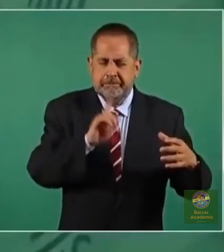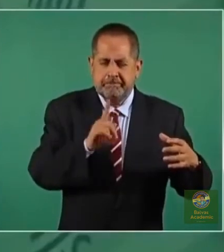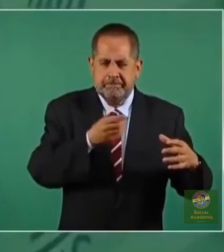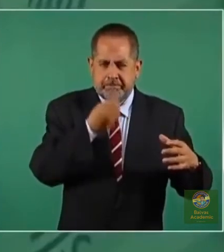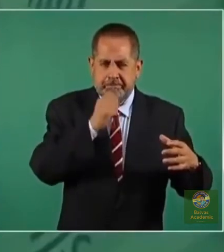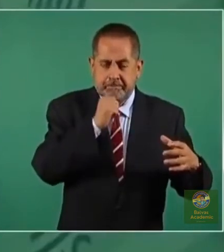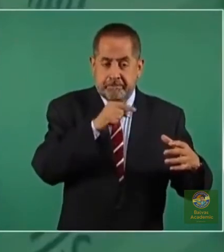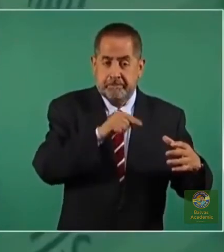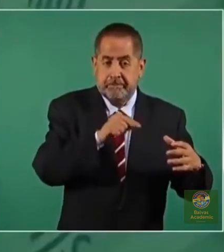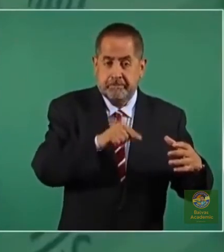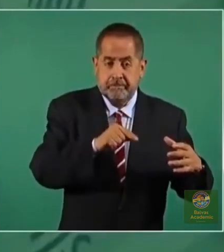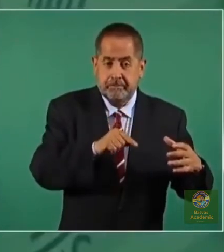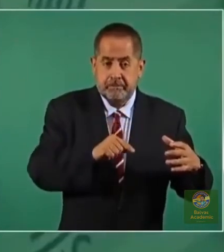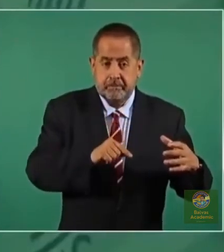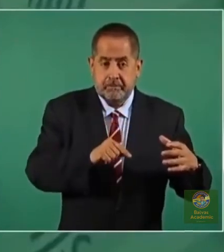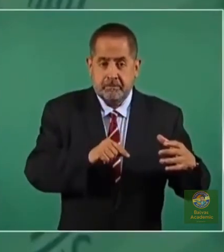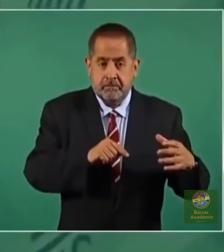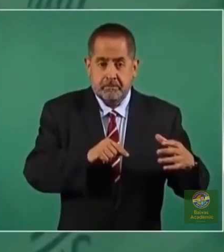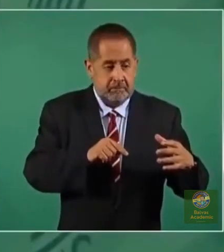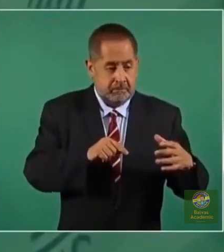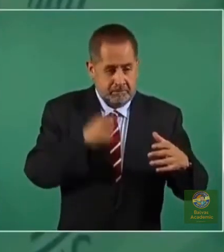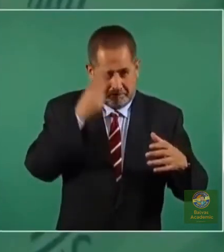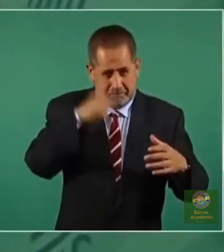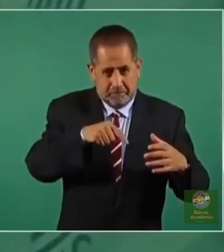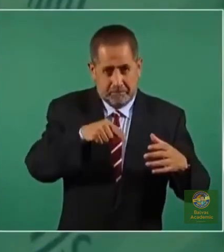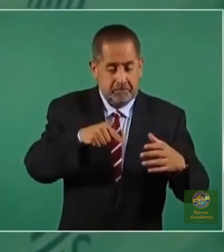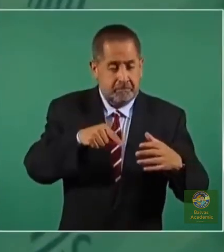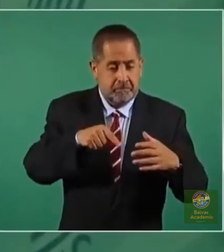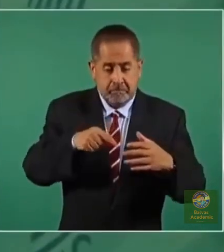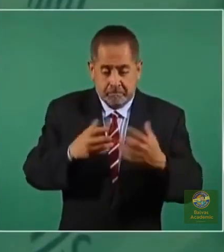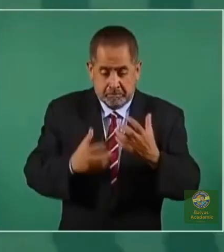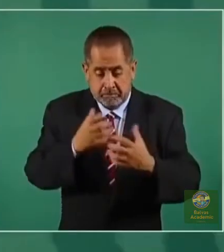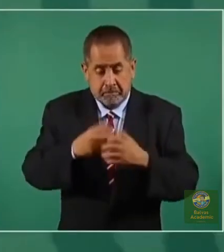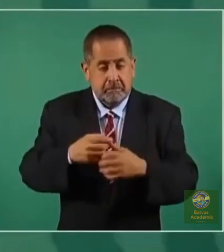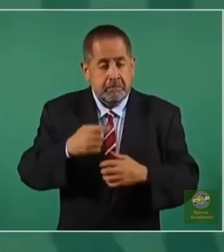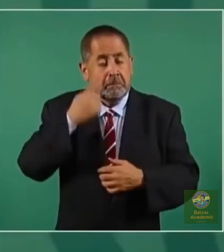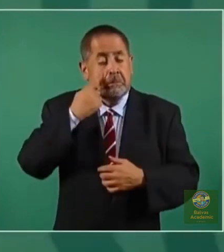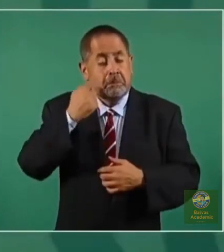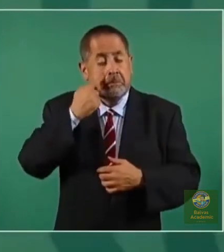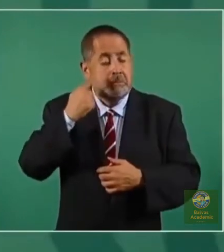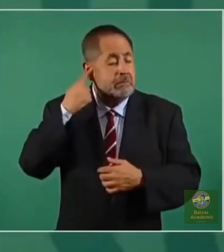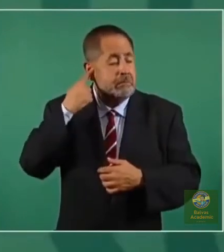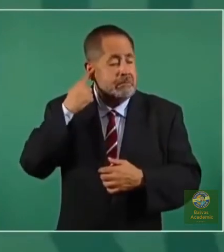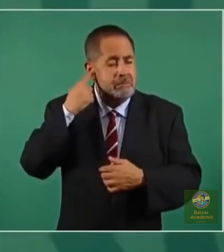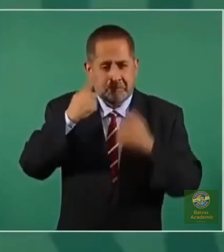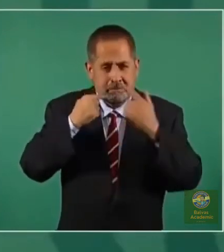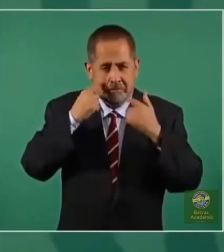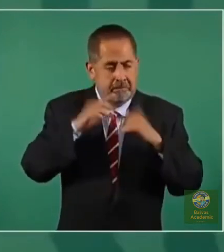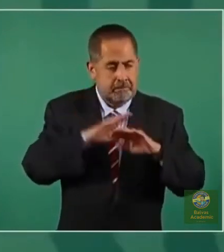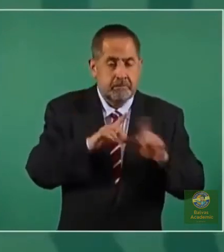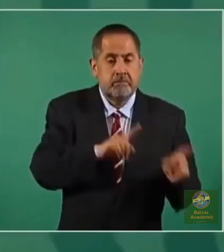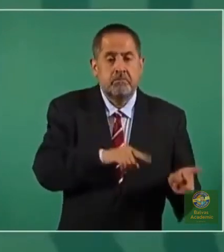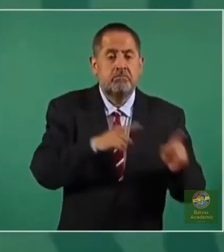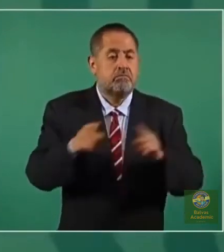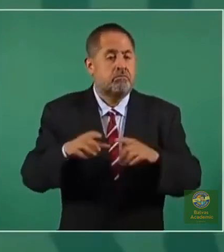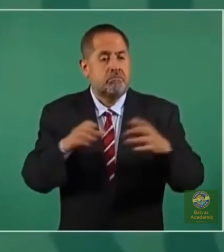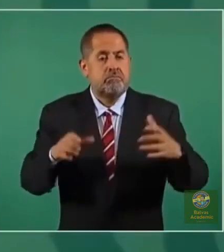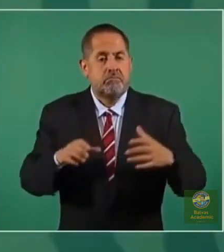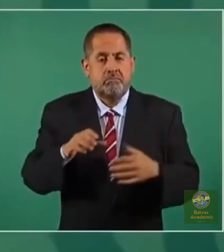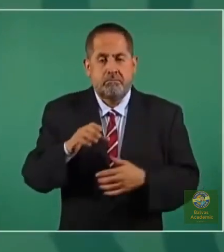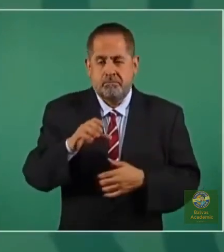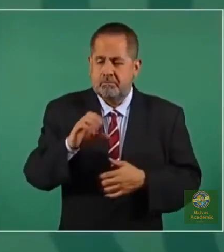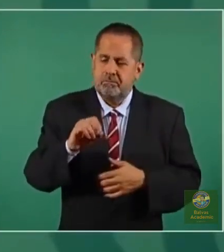porque esa lloraba, llora. Pero luego hay una más grande, y cotea,